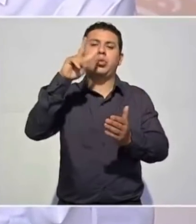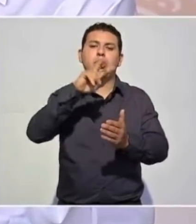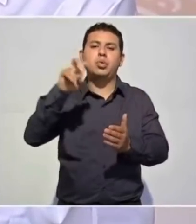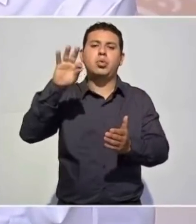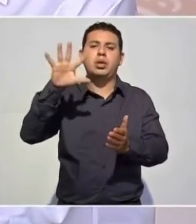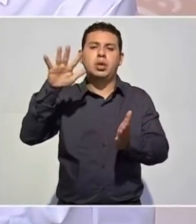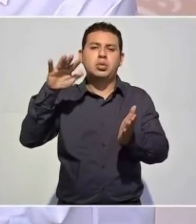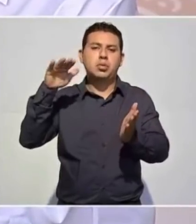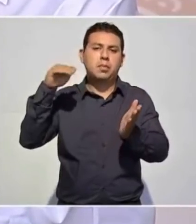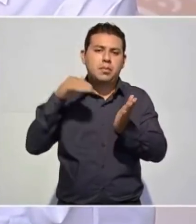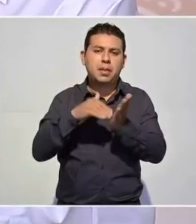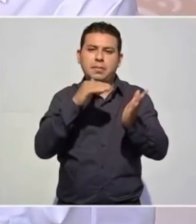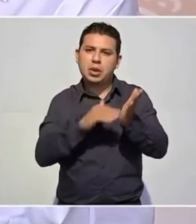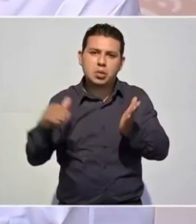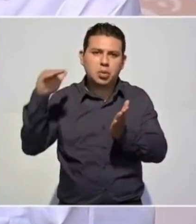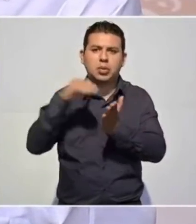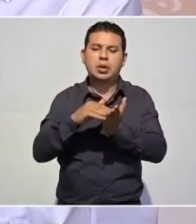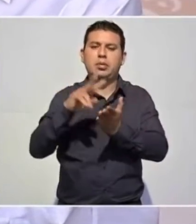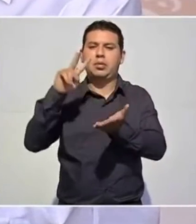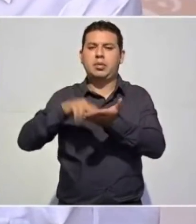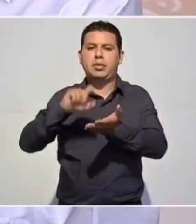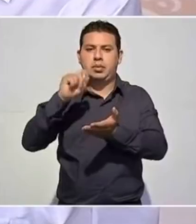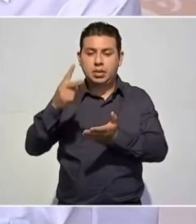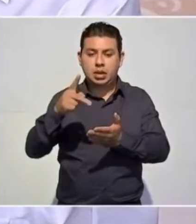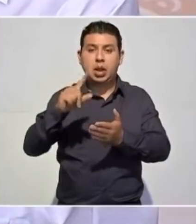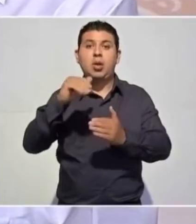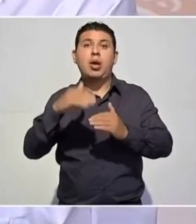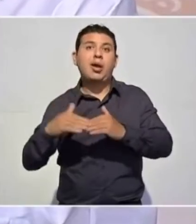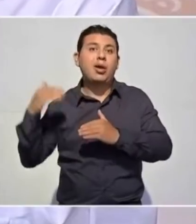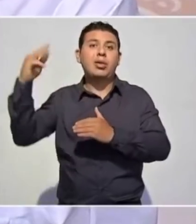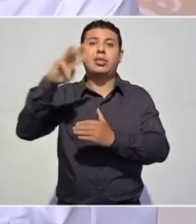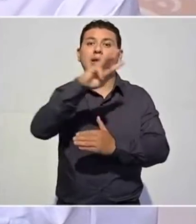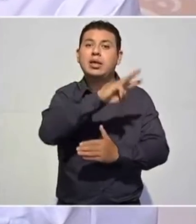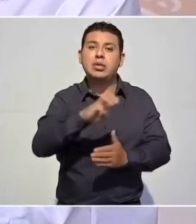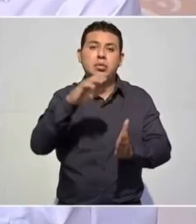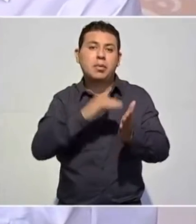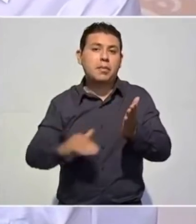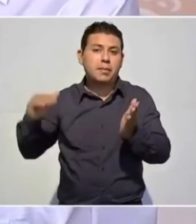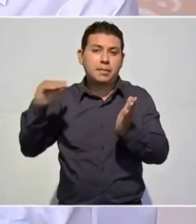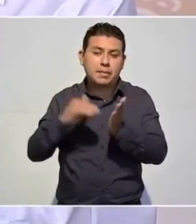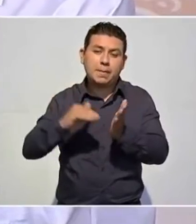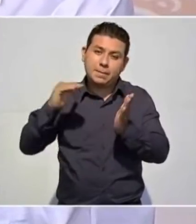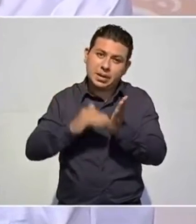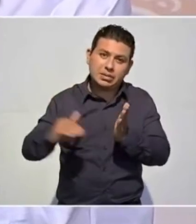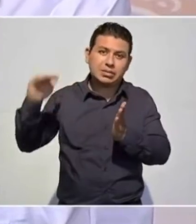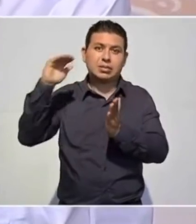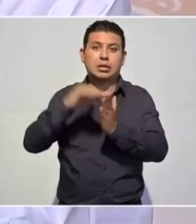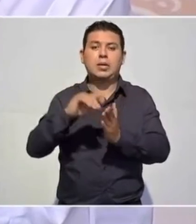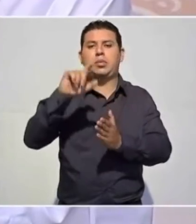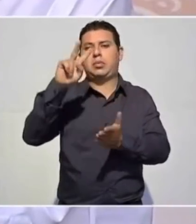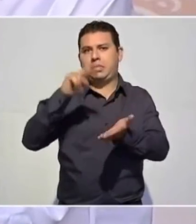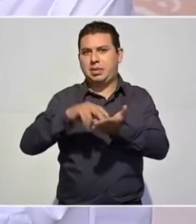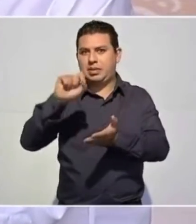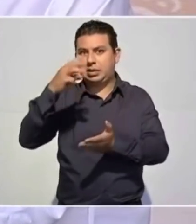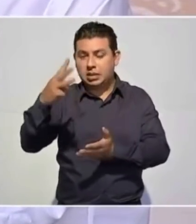a 300 mil millones de pesos en 2023